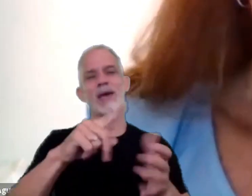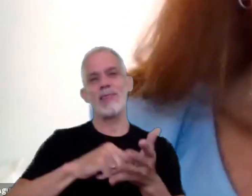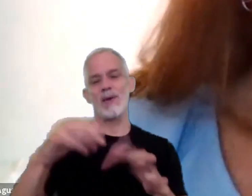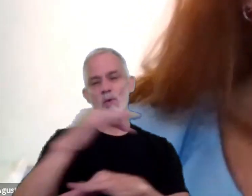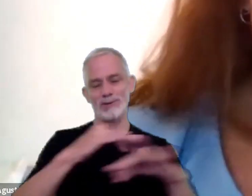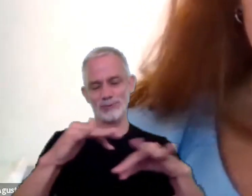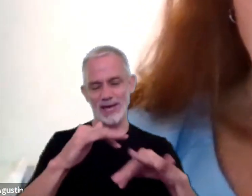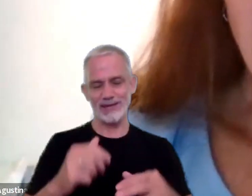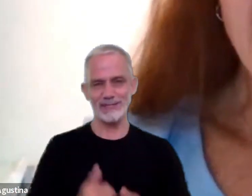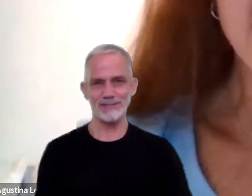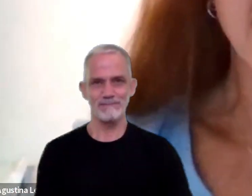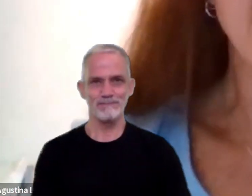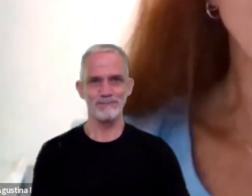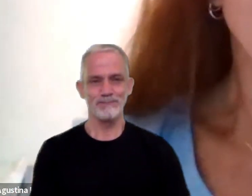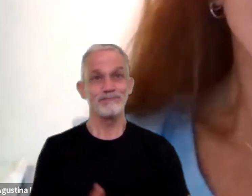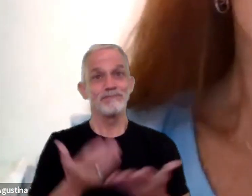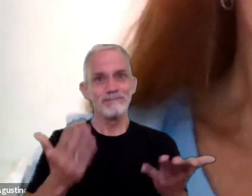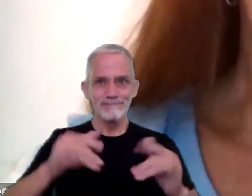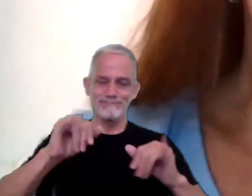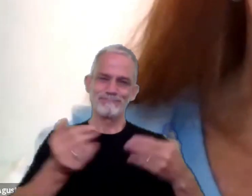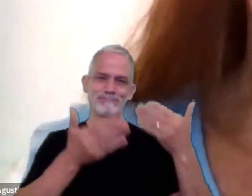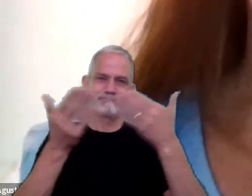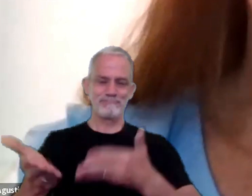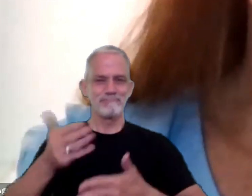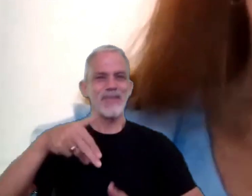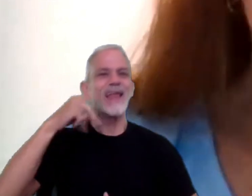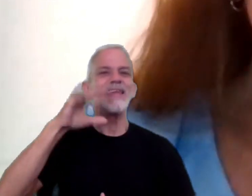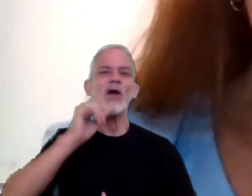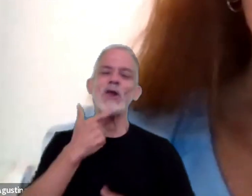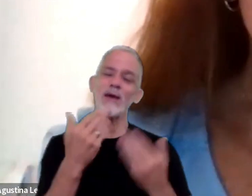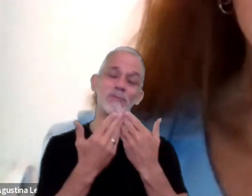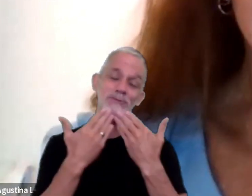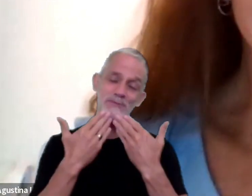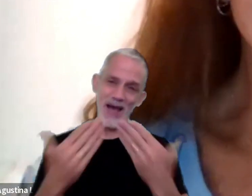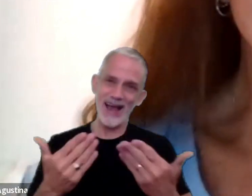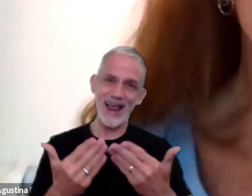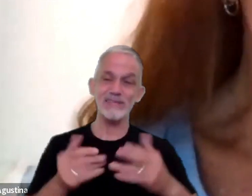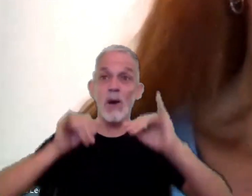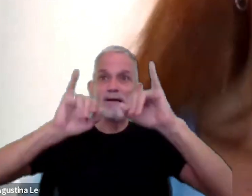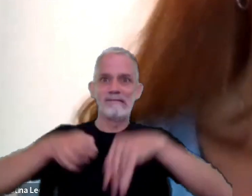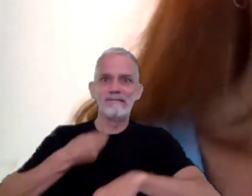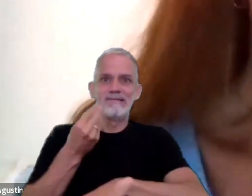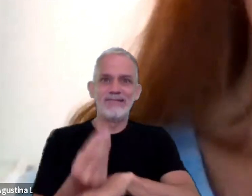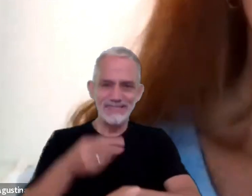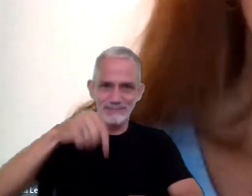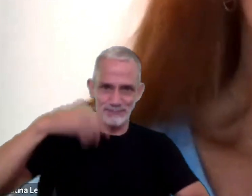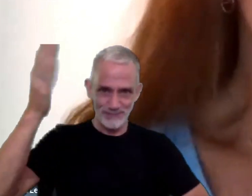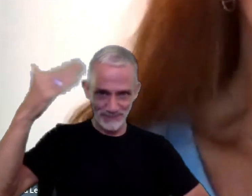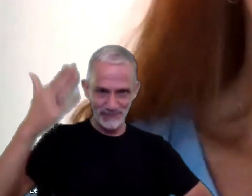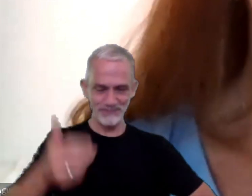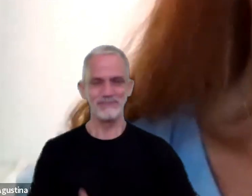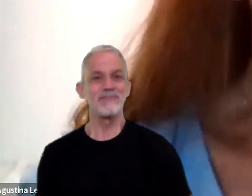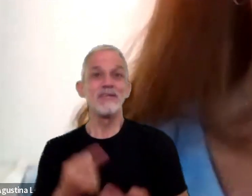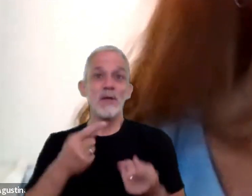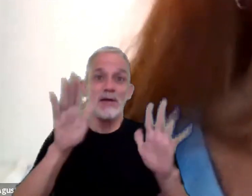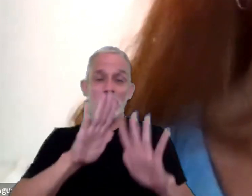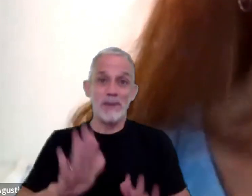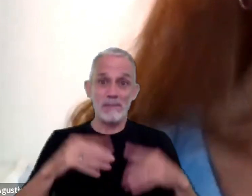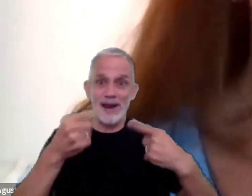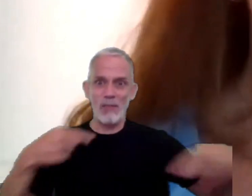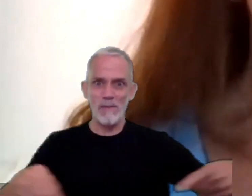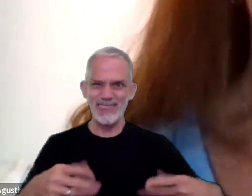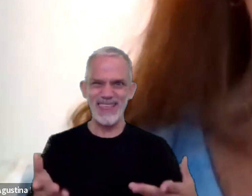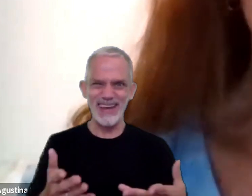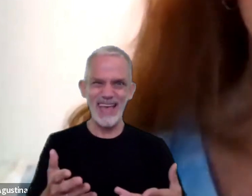Aires de Buenos ahora sí Nicolás muchísimas gracias por haber aceptado esta invitación y haber preparado todo este material